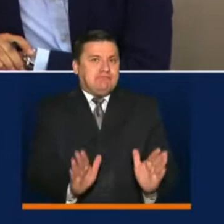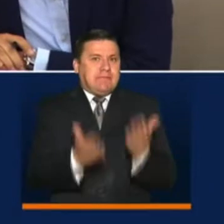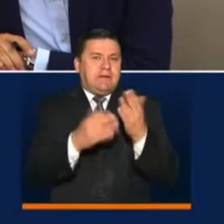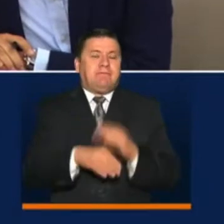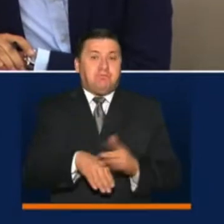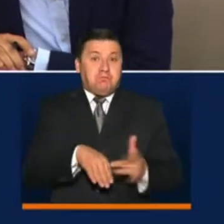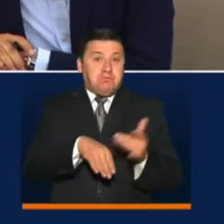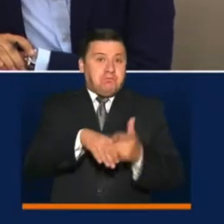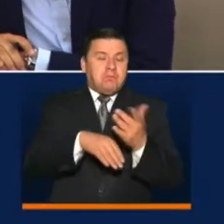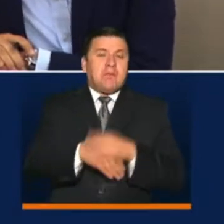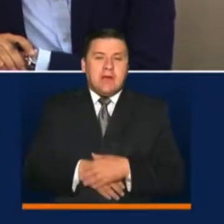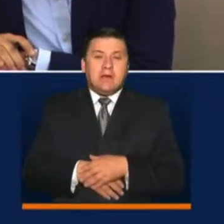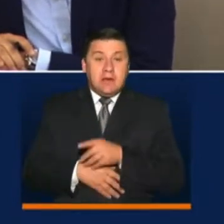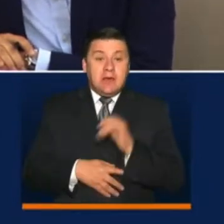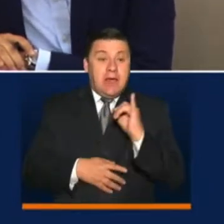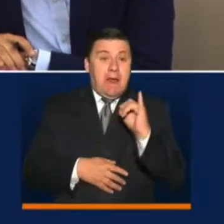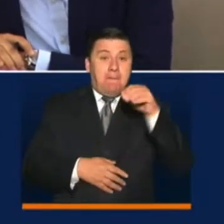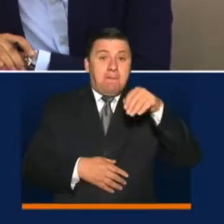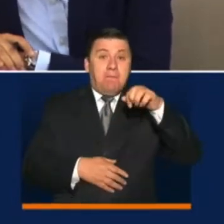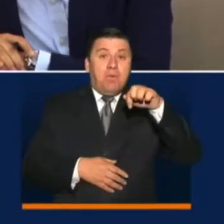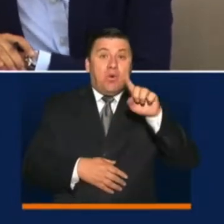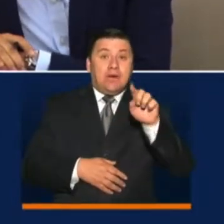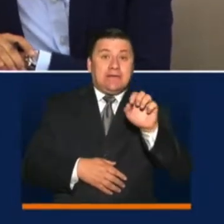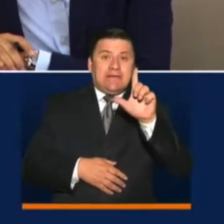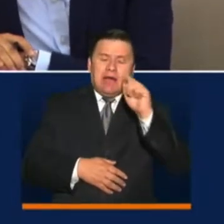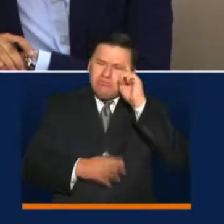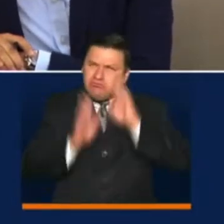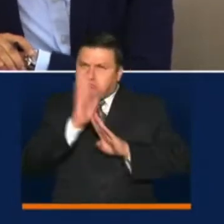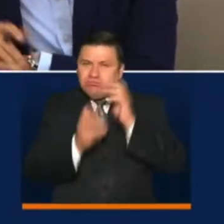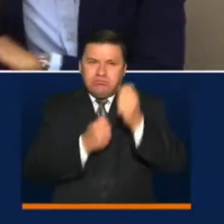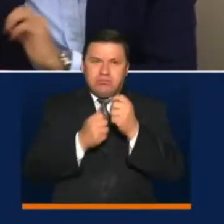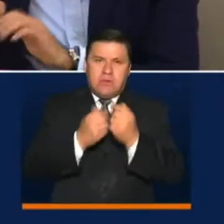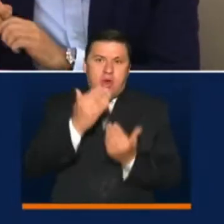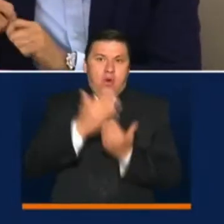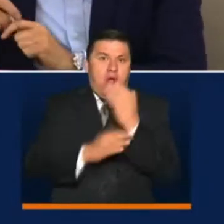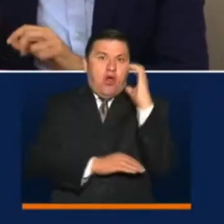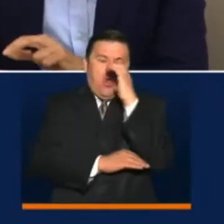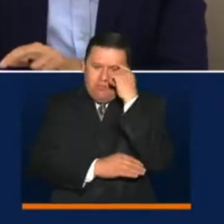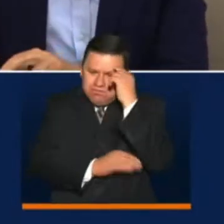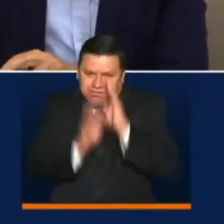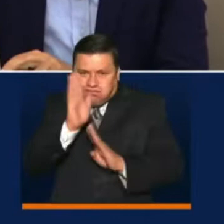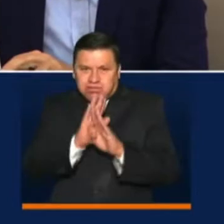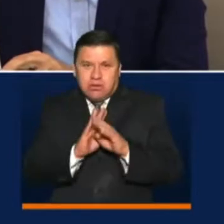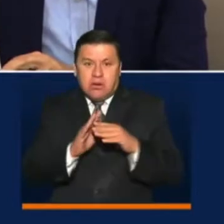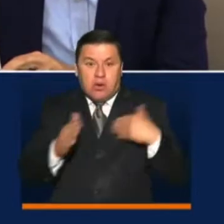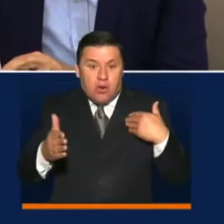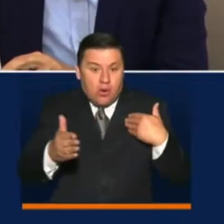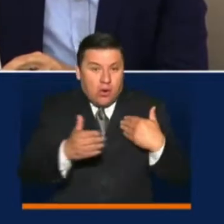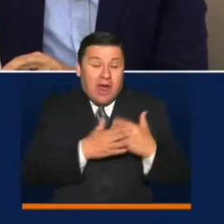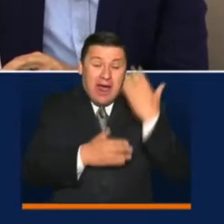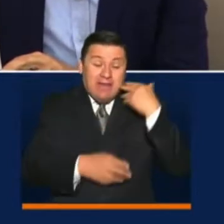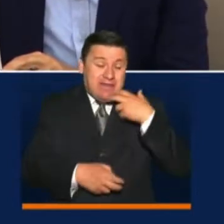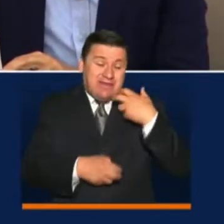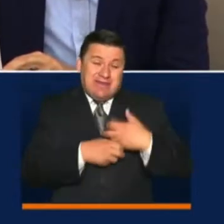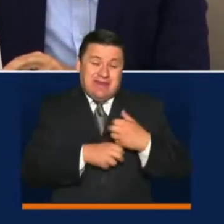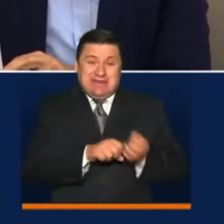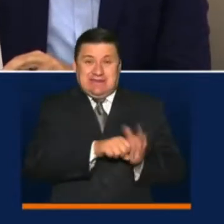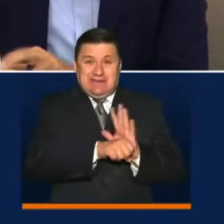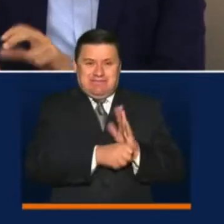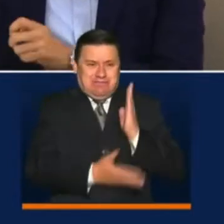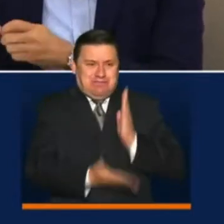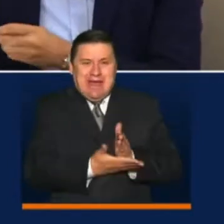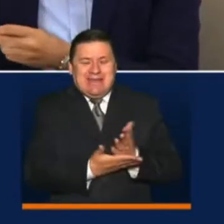feria que normalmente hacía Impulsa para promover emprendedores, Colombia Innova y Emprende, este año teníamos la dificultad frente al COVID